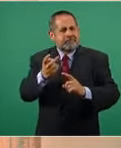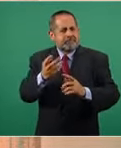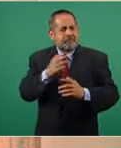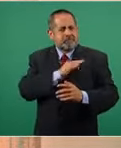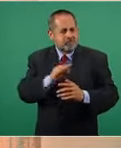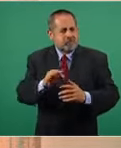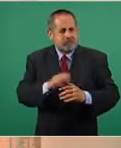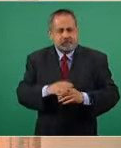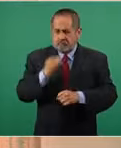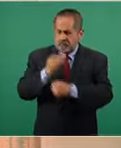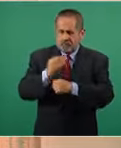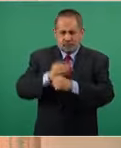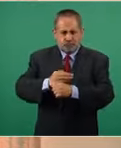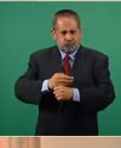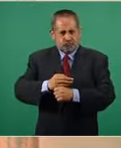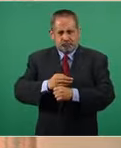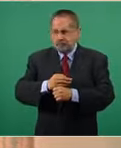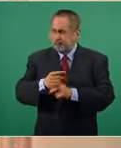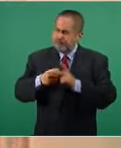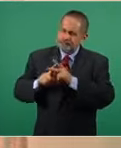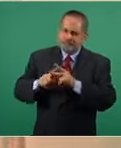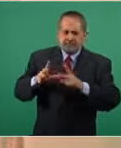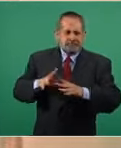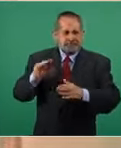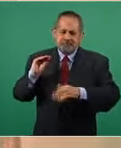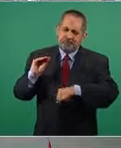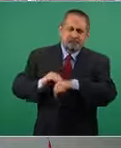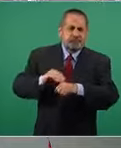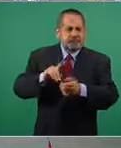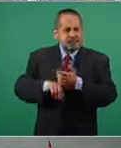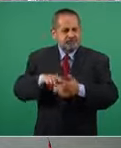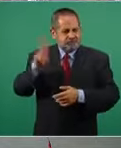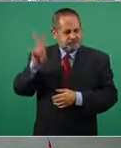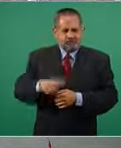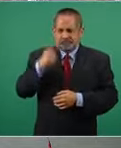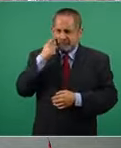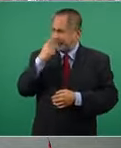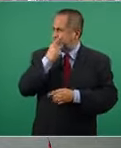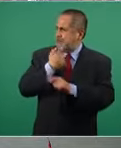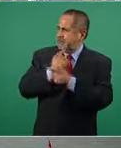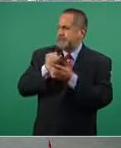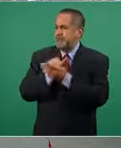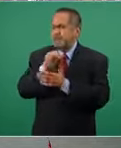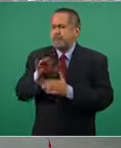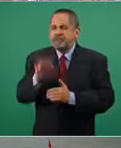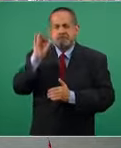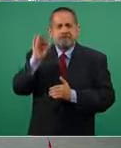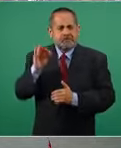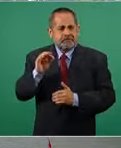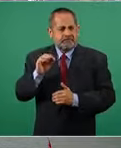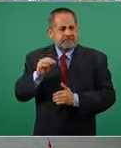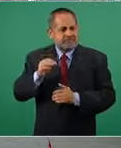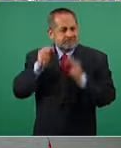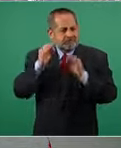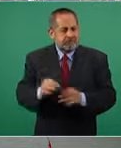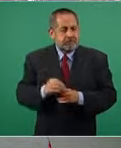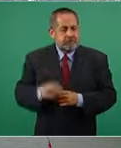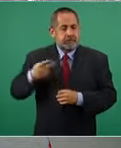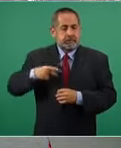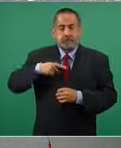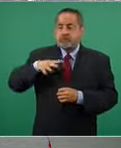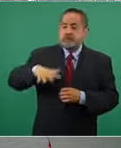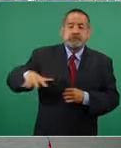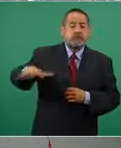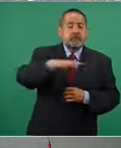establecer una verdadera democracia en nuestro país. El pueblo así lo demanda.